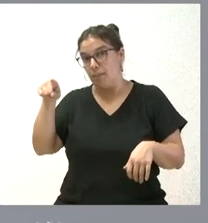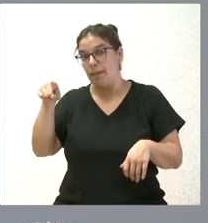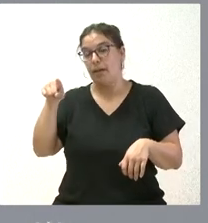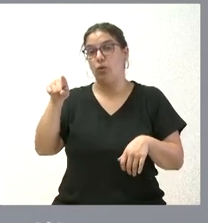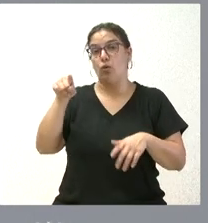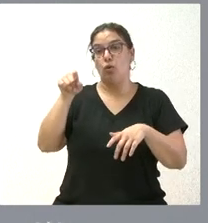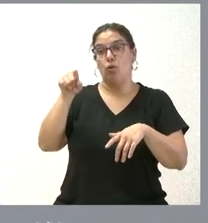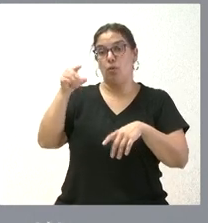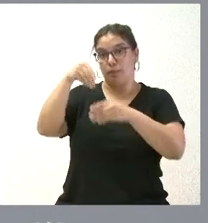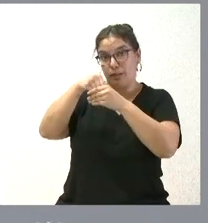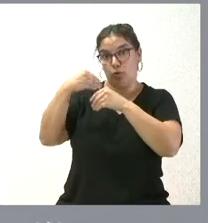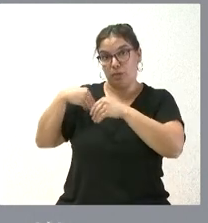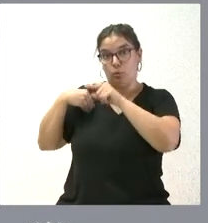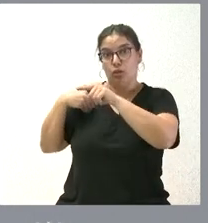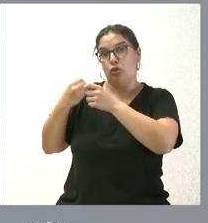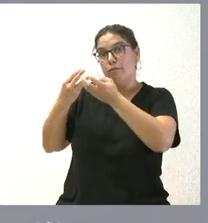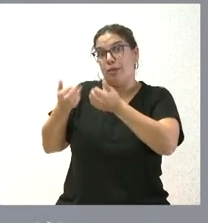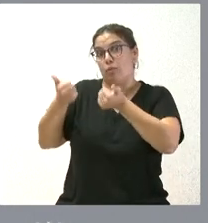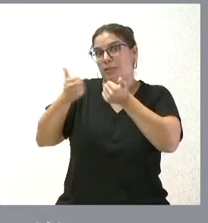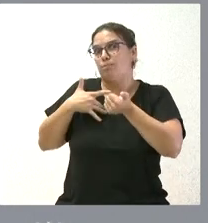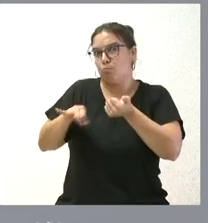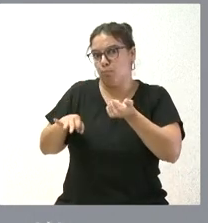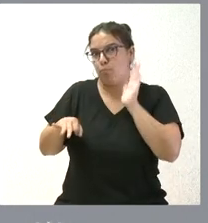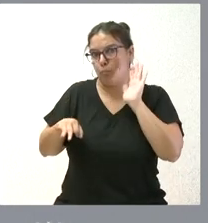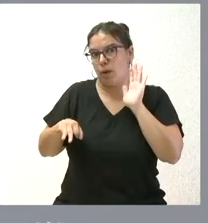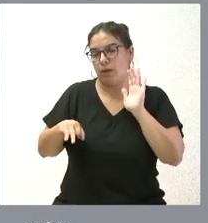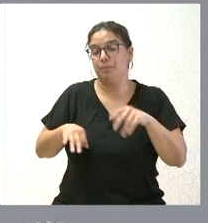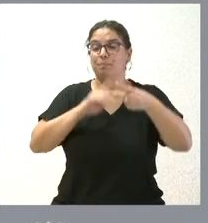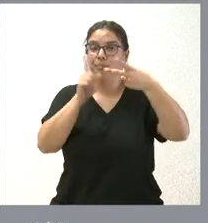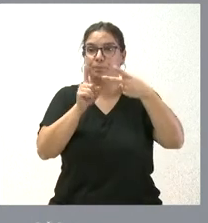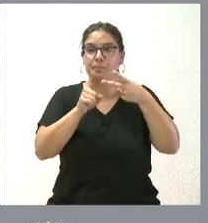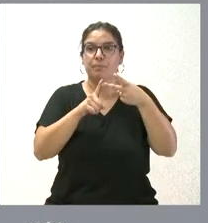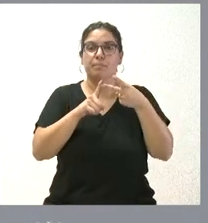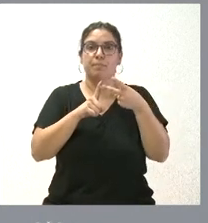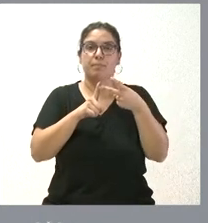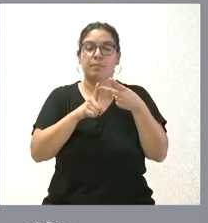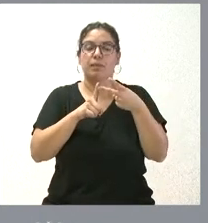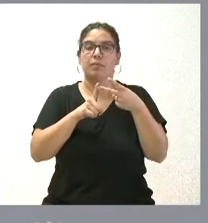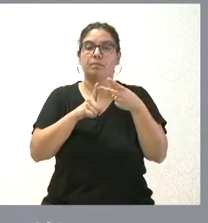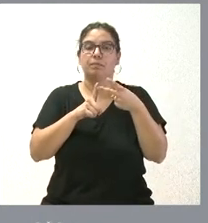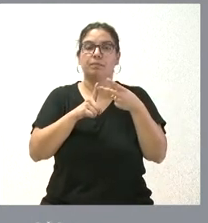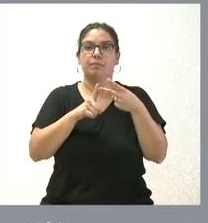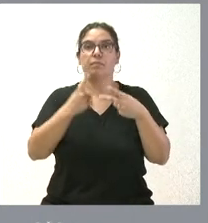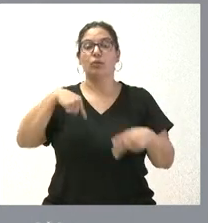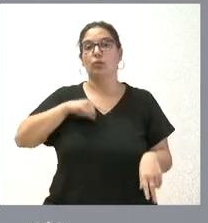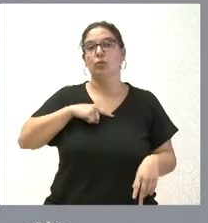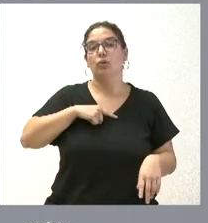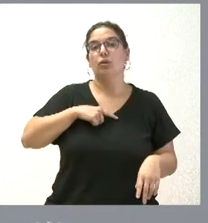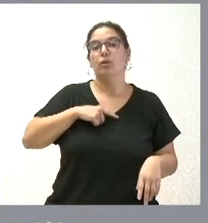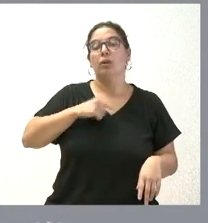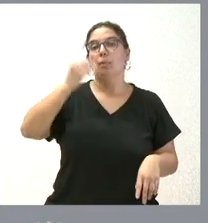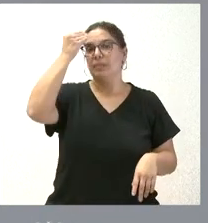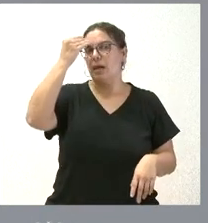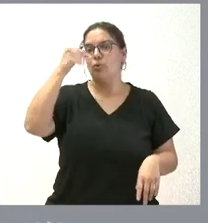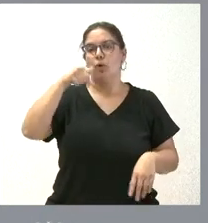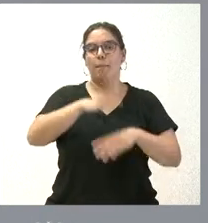psiquiatría le podrán informar más sobre este aspecto que usted pregunta. El segundo planteamiento que hicimos que a nosotros nos parecía una prioridad de esta legislatura, ya